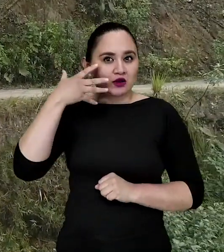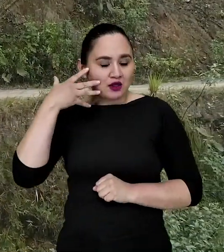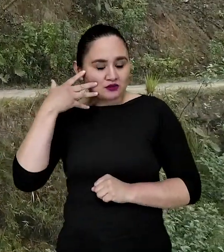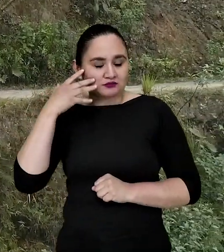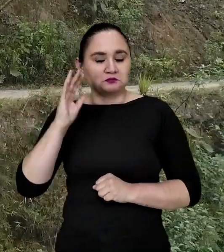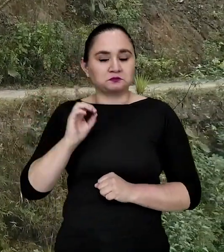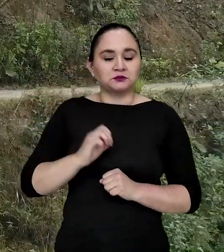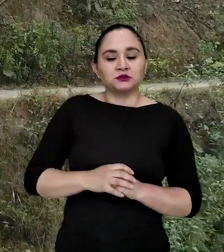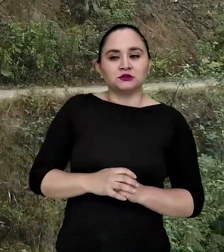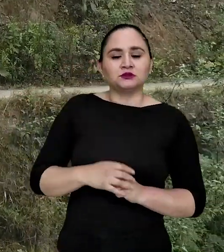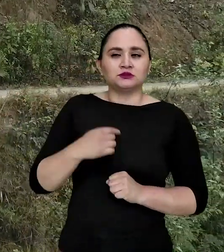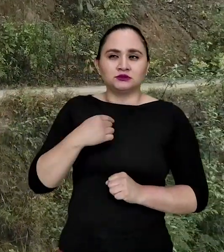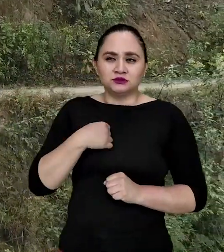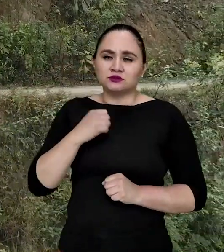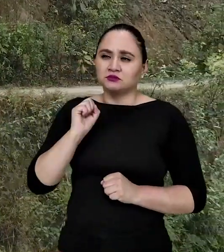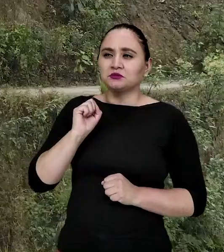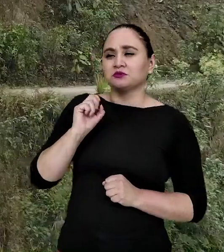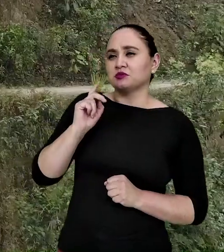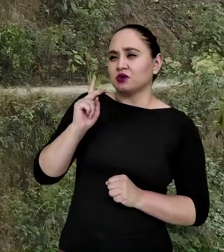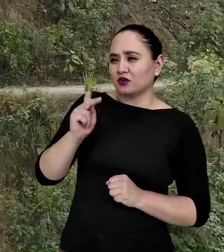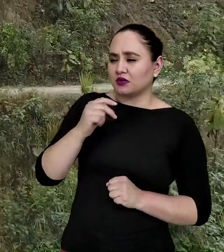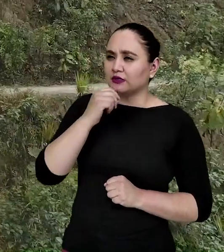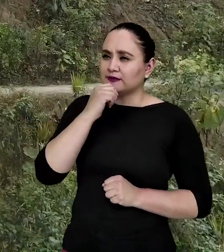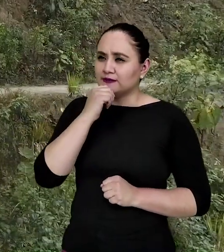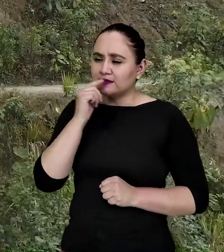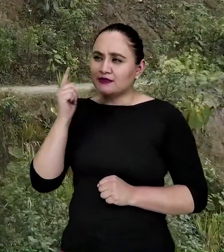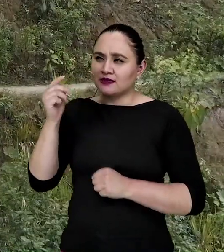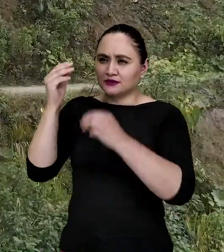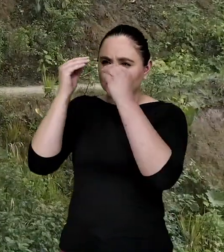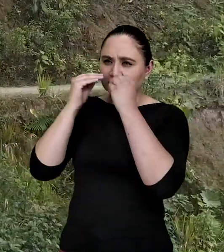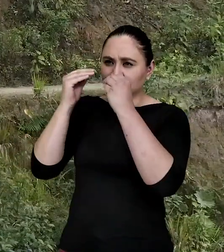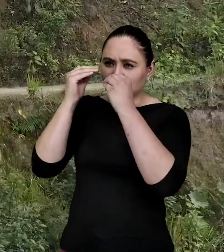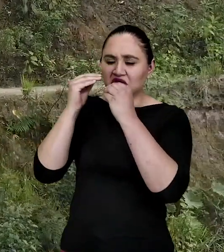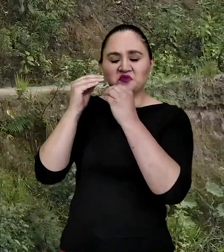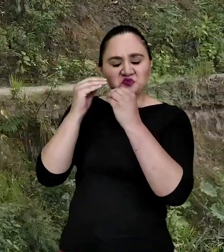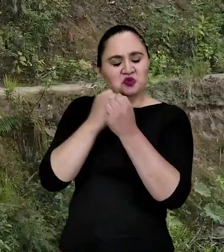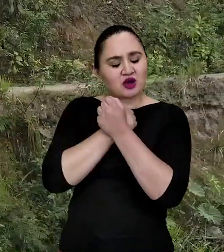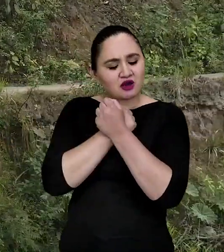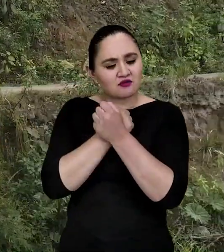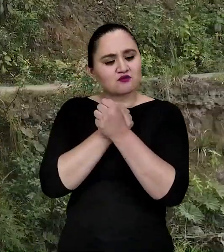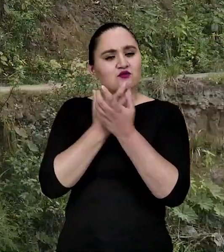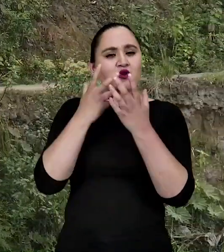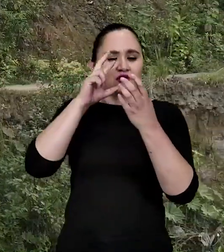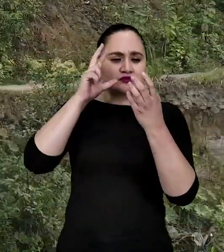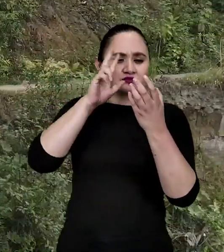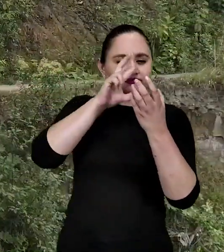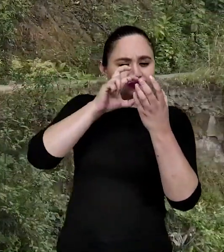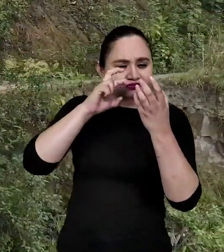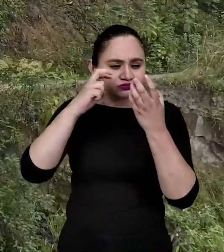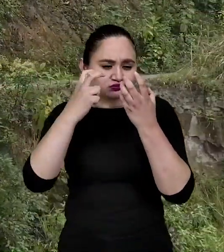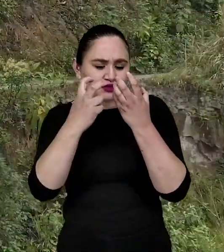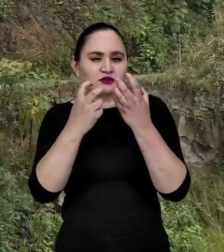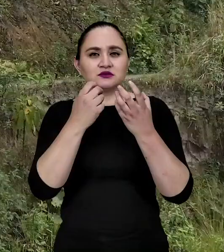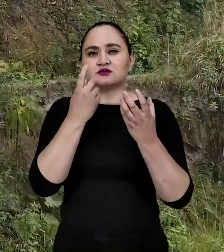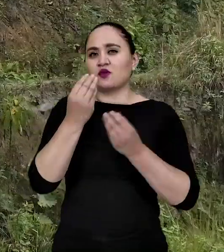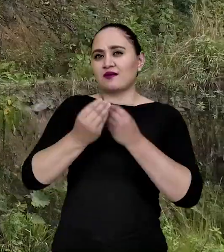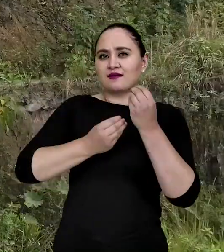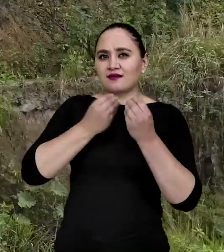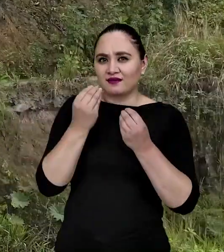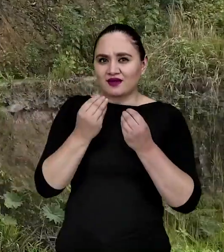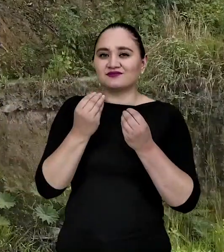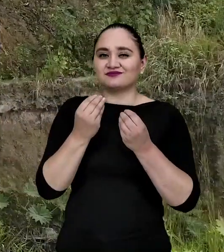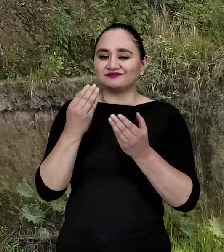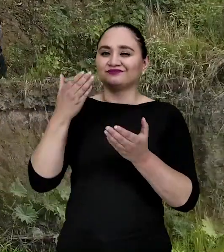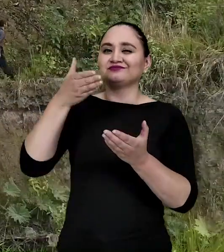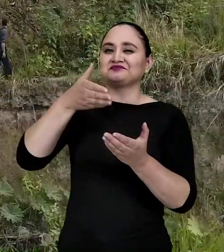bueno, tengo que responder a esa pasión. Y pues en ese entonces la única escuela y la mejor